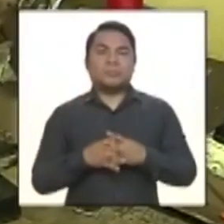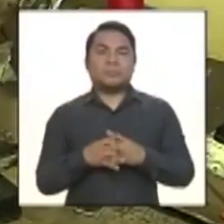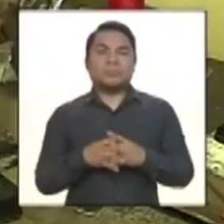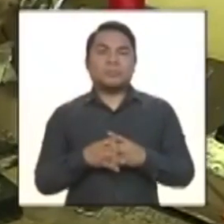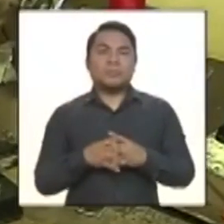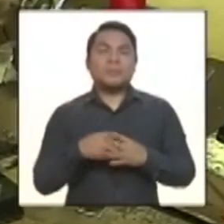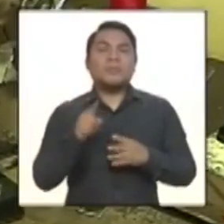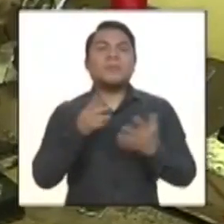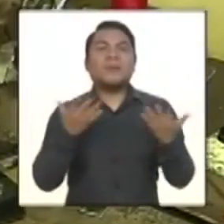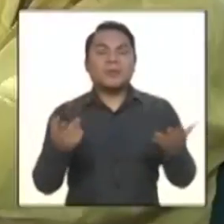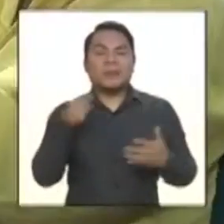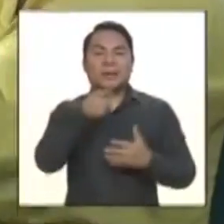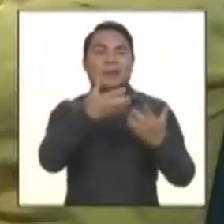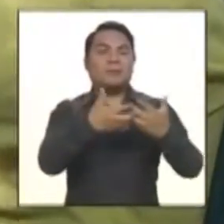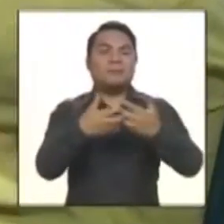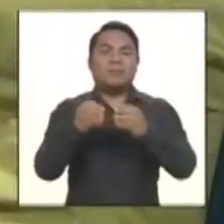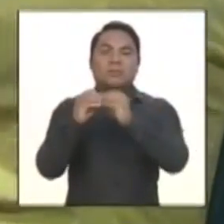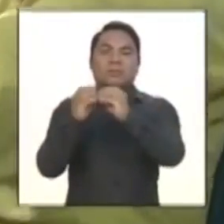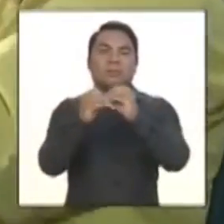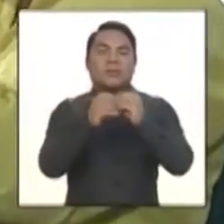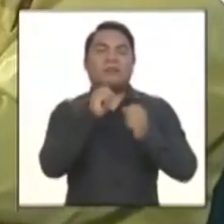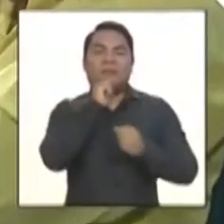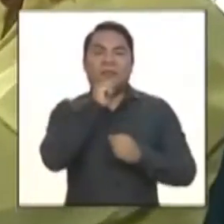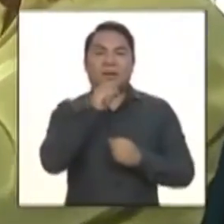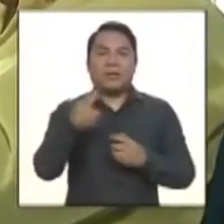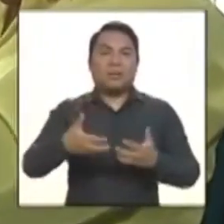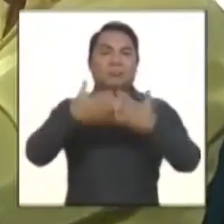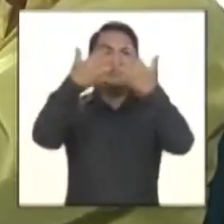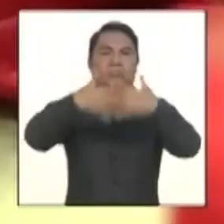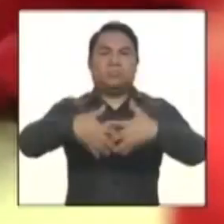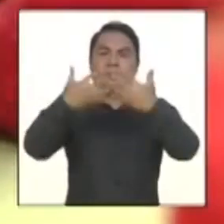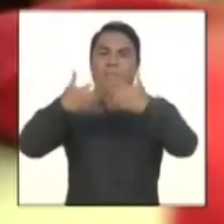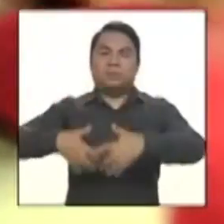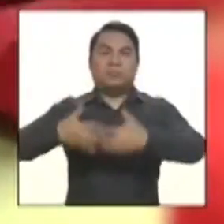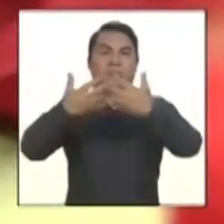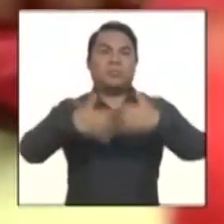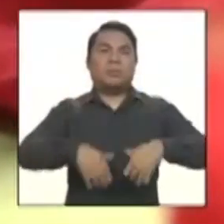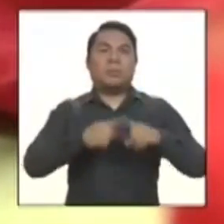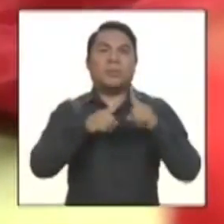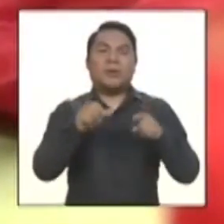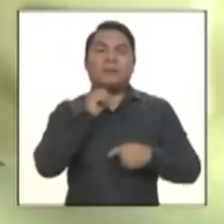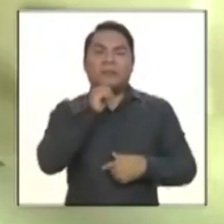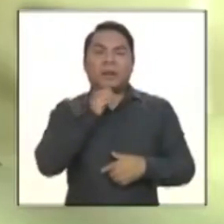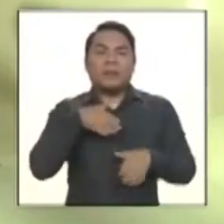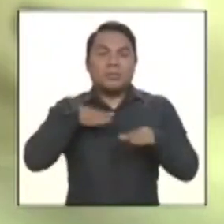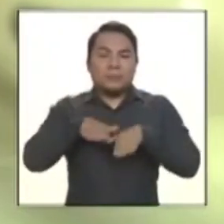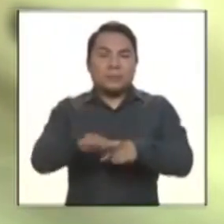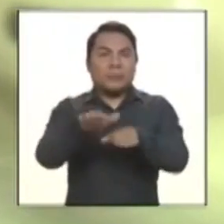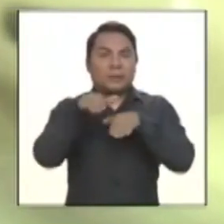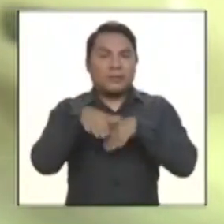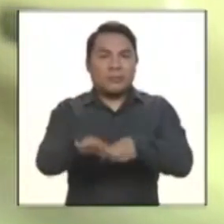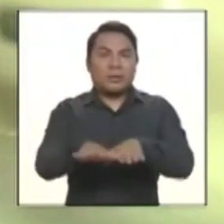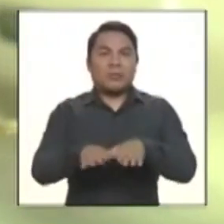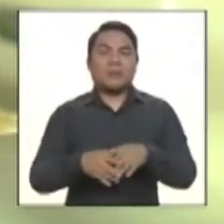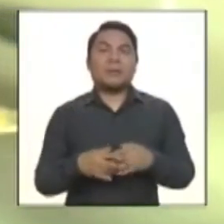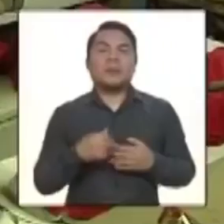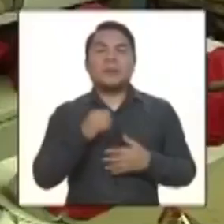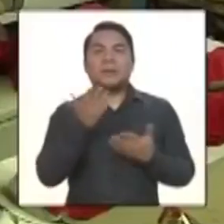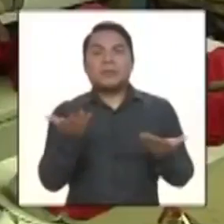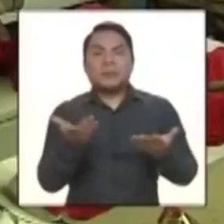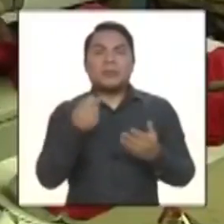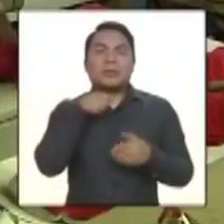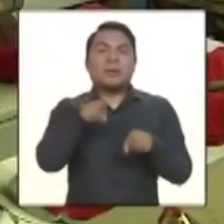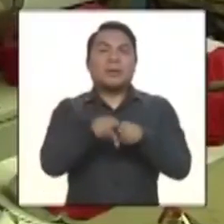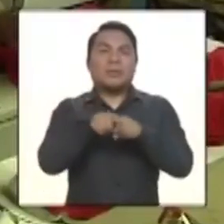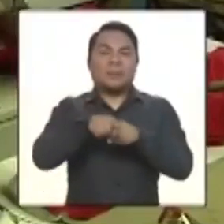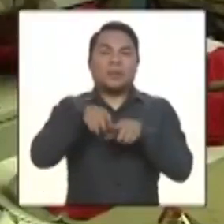Y no entro a mis máquinas todos. Son industriales tres máquinas, tengo una remalladora, una recta y una cubridora que